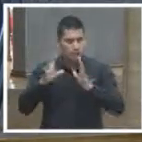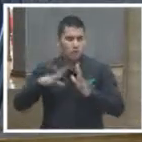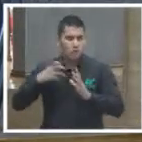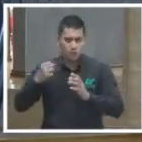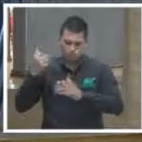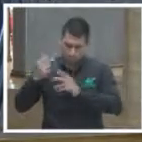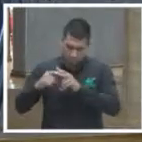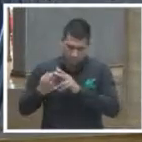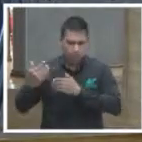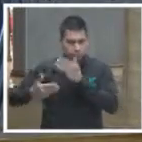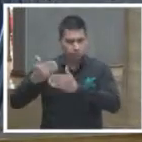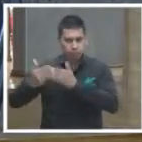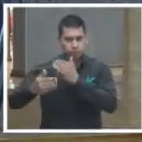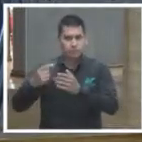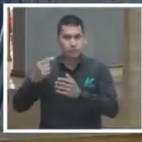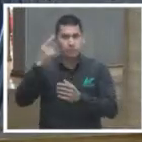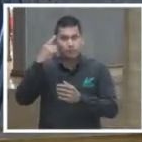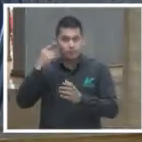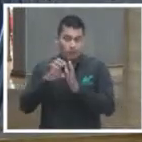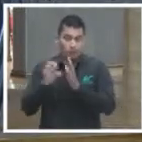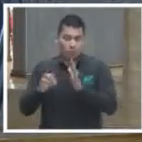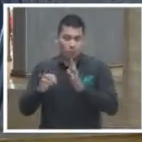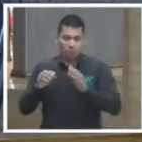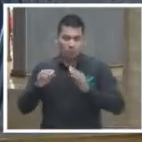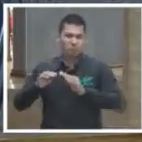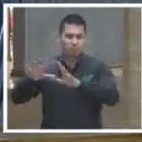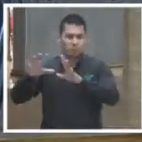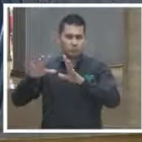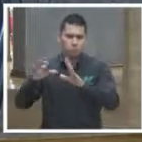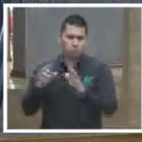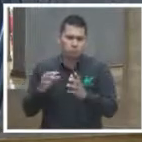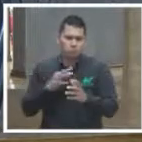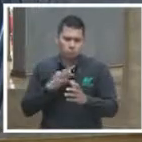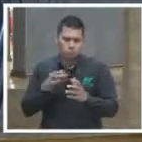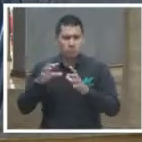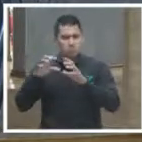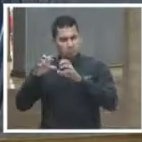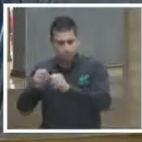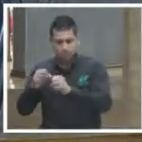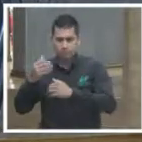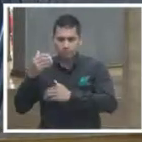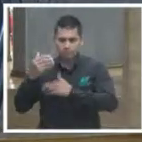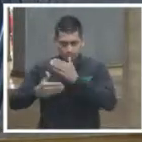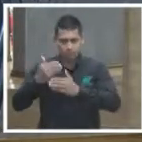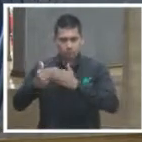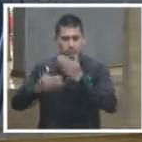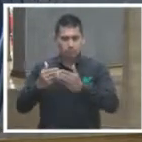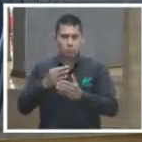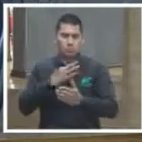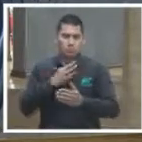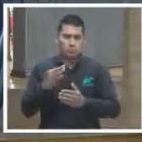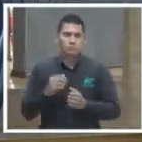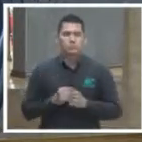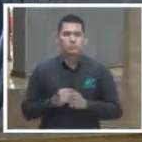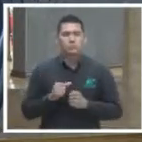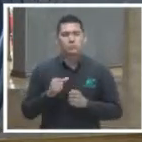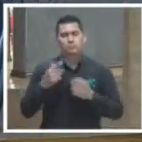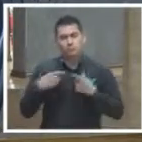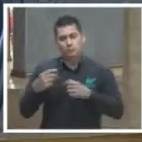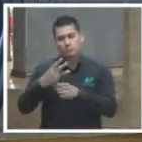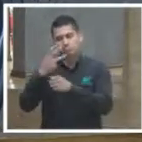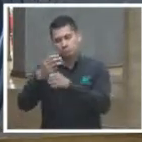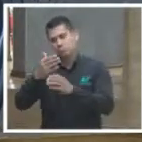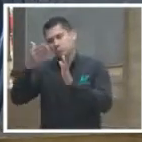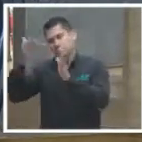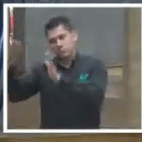posibilidad para para desechar el que se haga a través de una de un tercer actor que puede